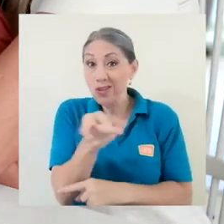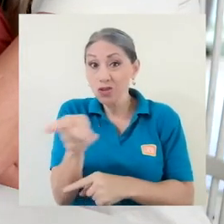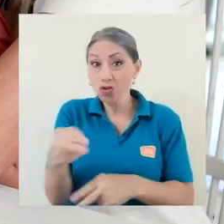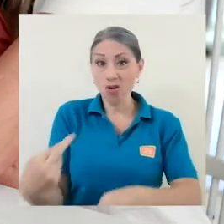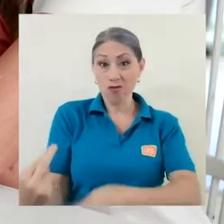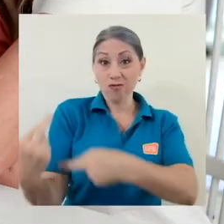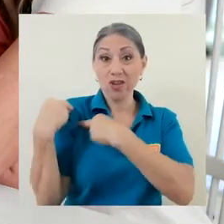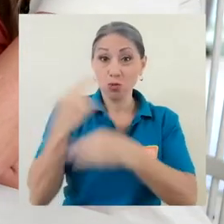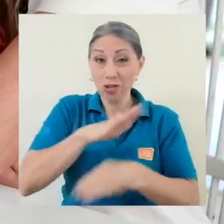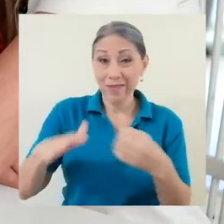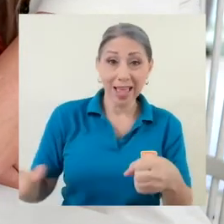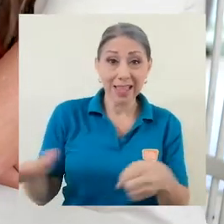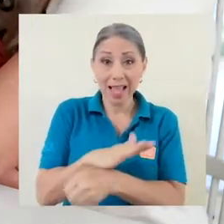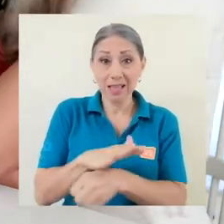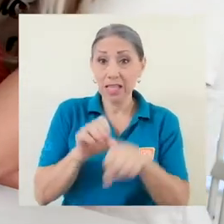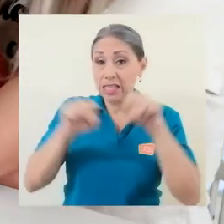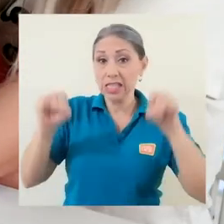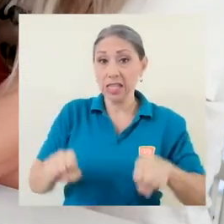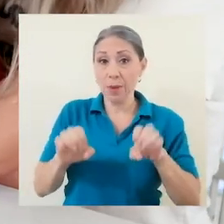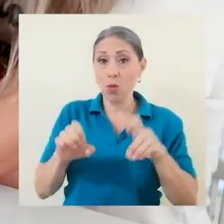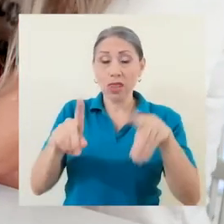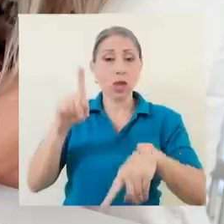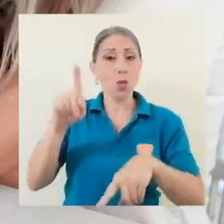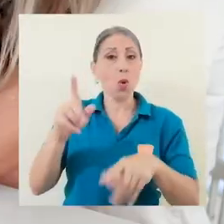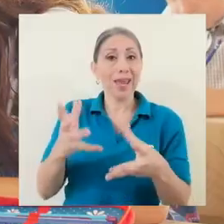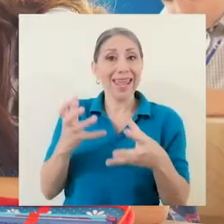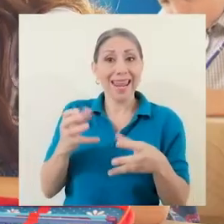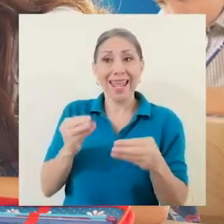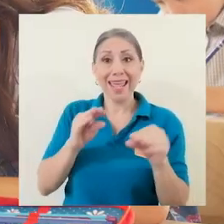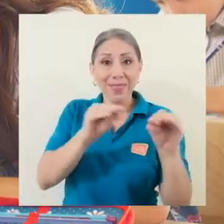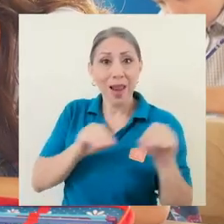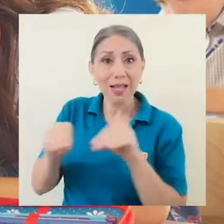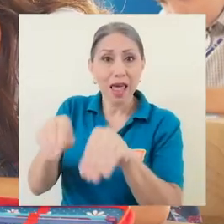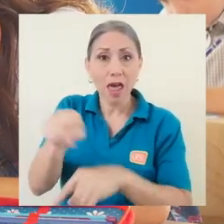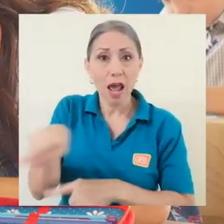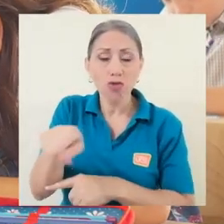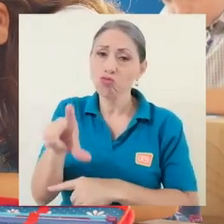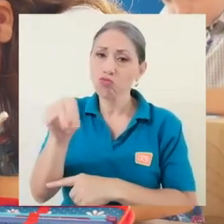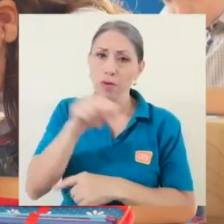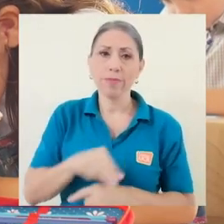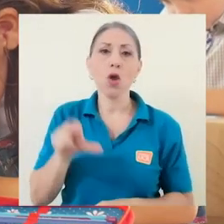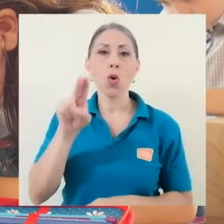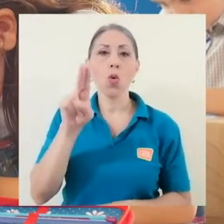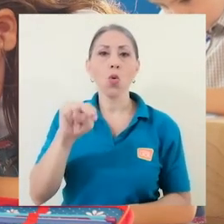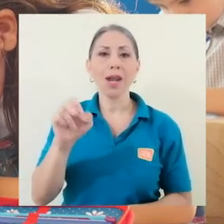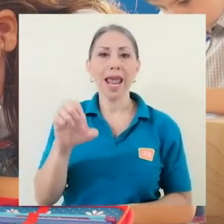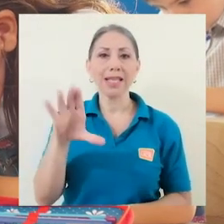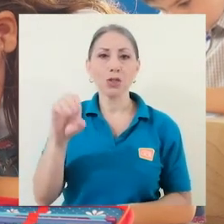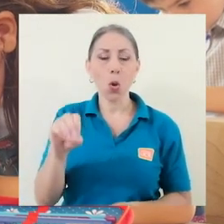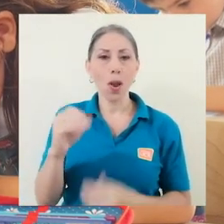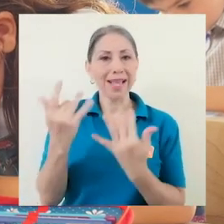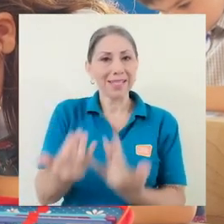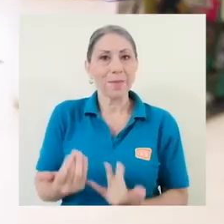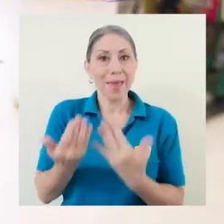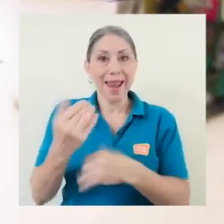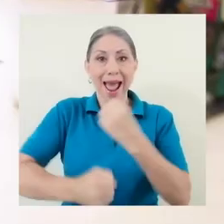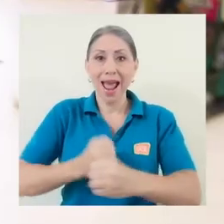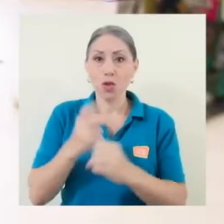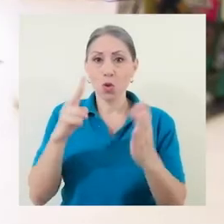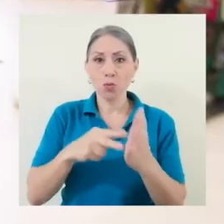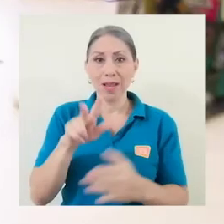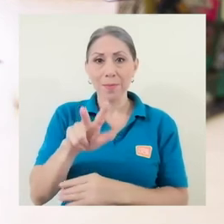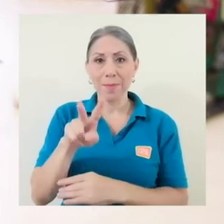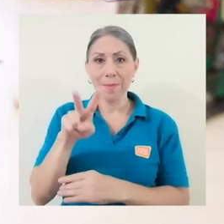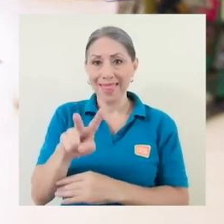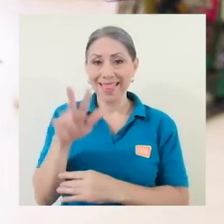absoluta que un sistema educativo les quiera trasladar a ellos. La UNESCO espera que para el año 2025 habrá 100